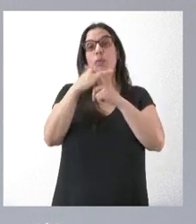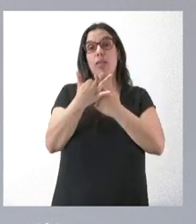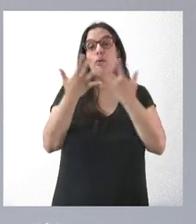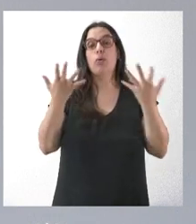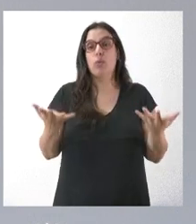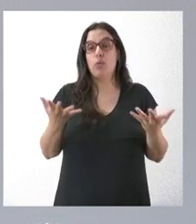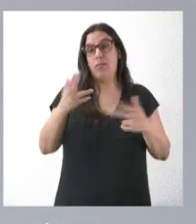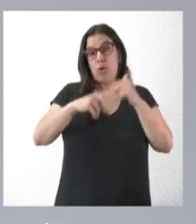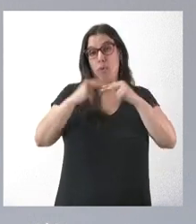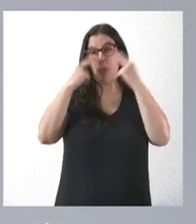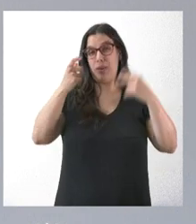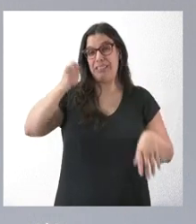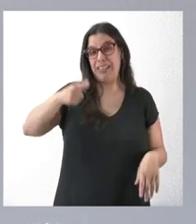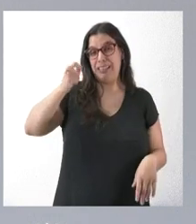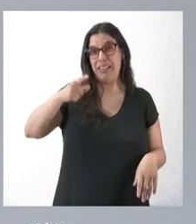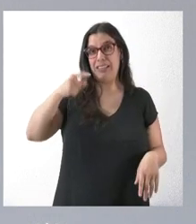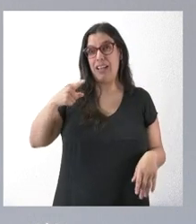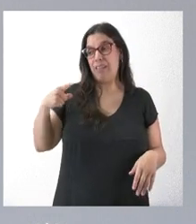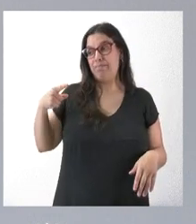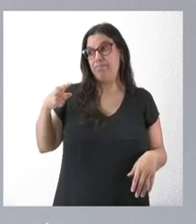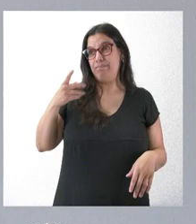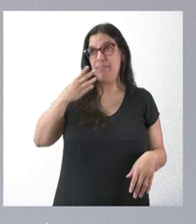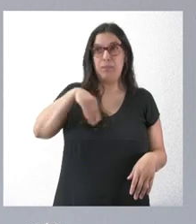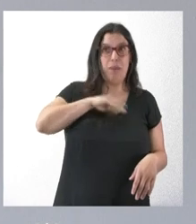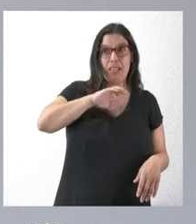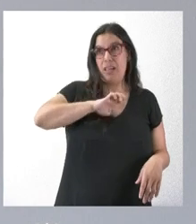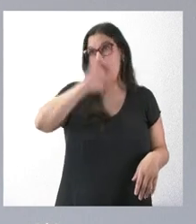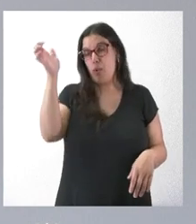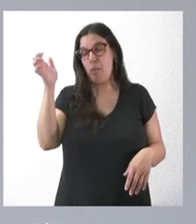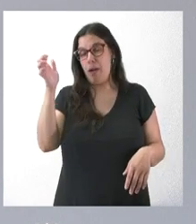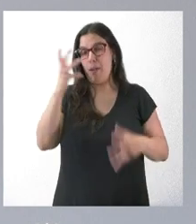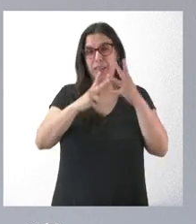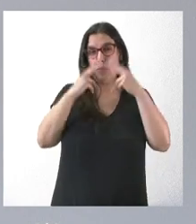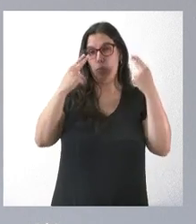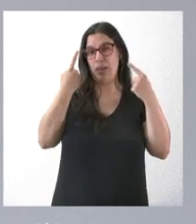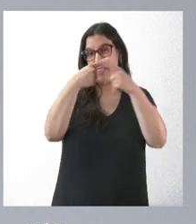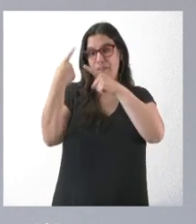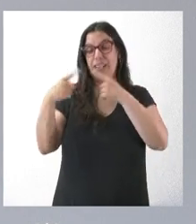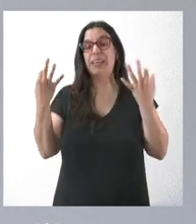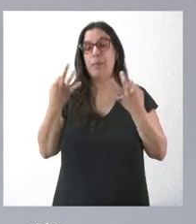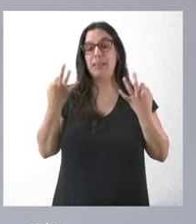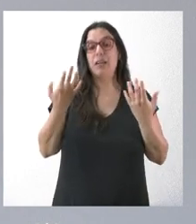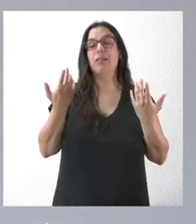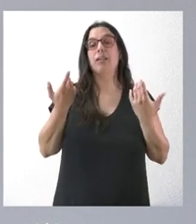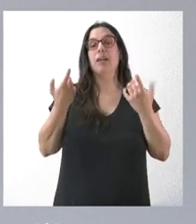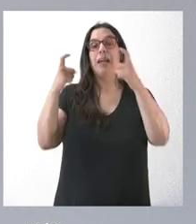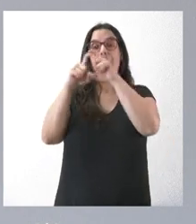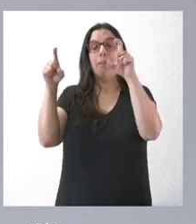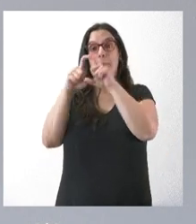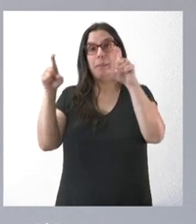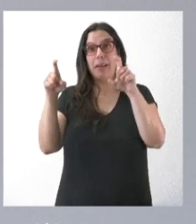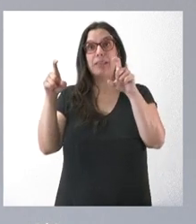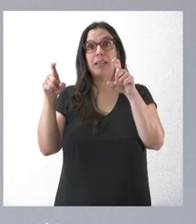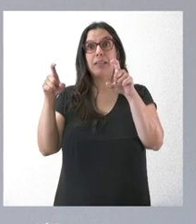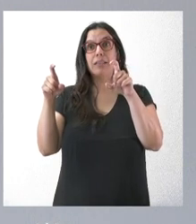ocurrido en muchas obras públicas a lo largo de este país y de Europa y de distintas administraciones y es que las empresas, pues, hay pocas empresas y mucha